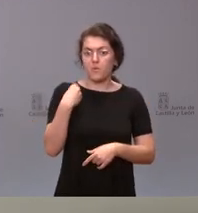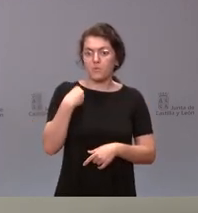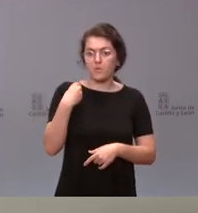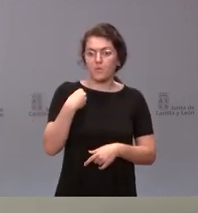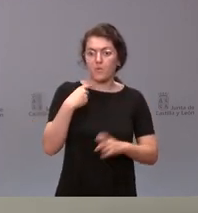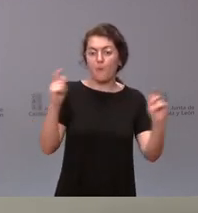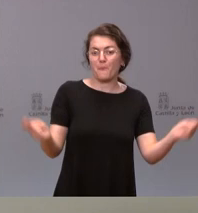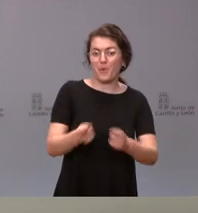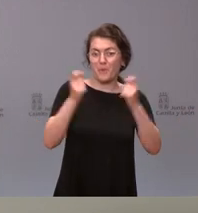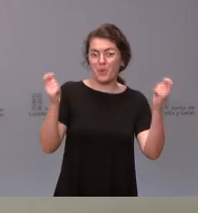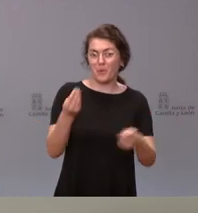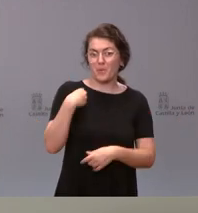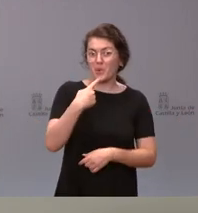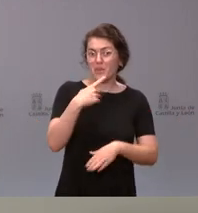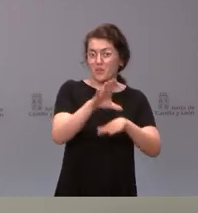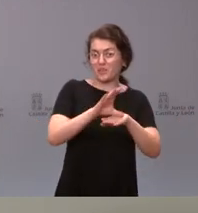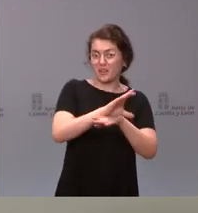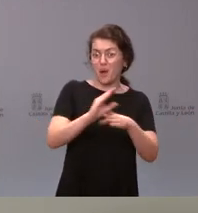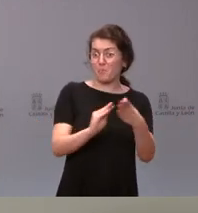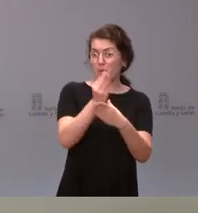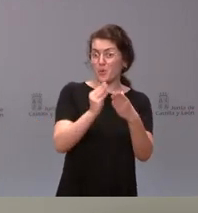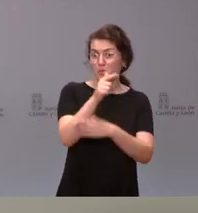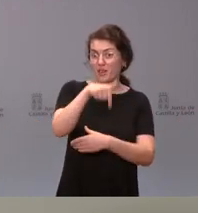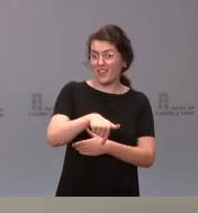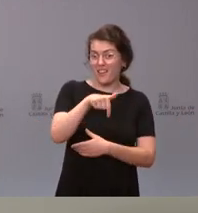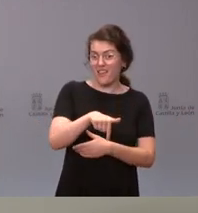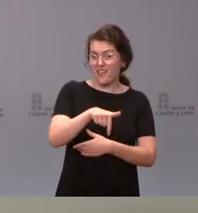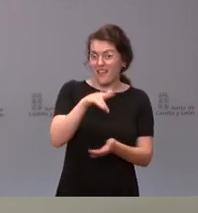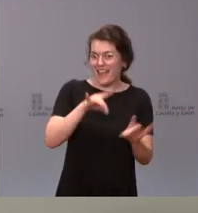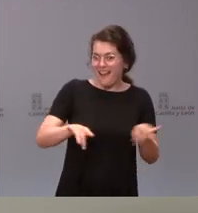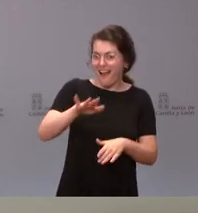Consejería de Agricultura, los productos de la comunidad, los productos autóctonos.